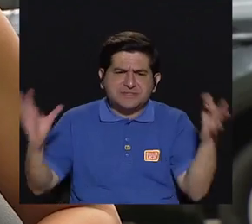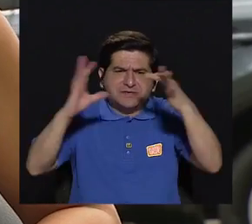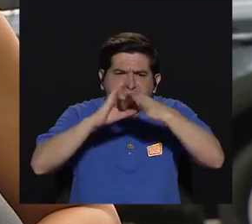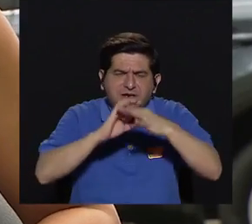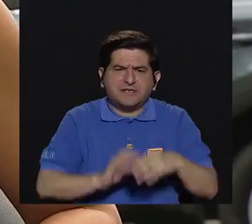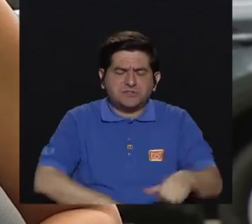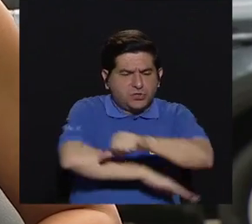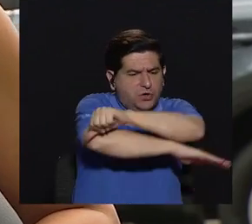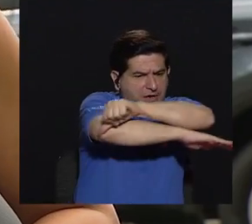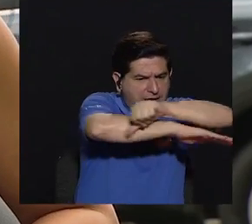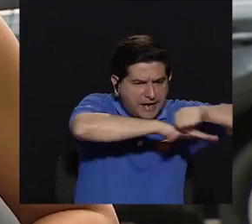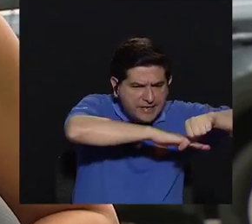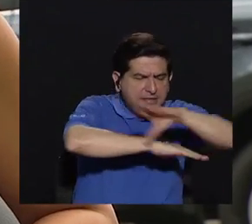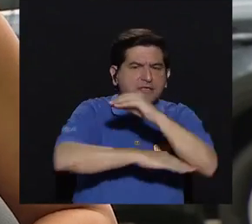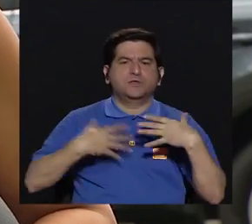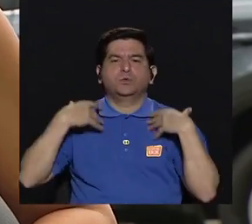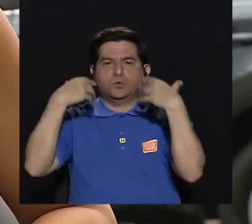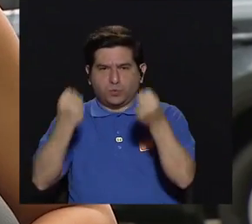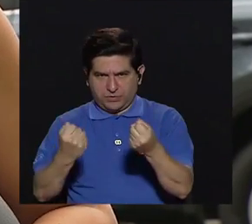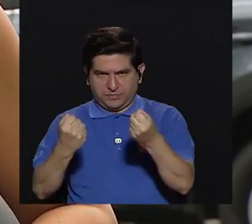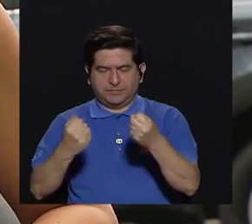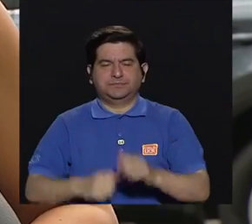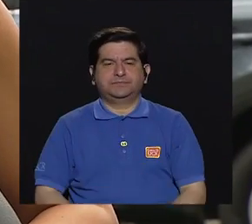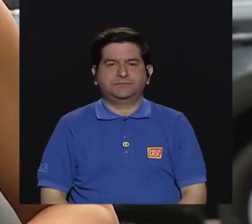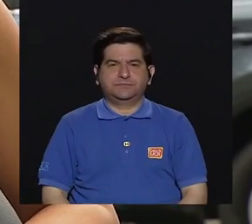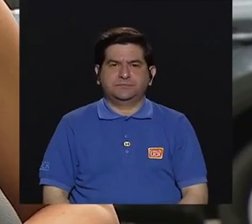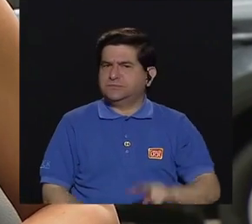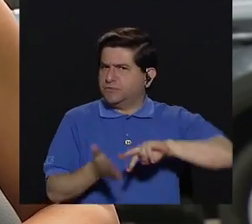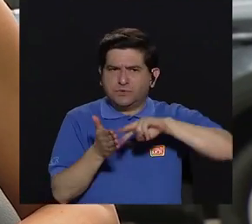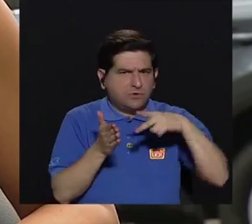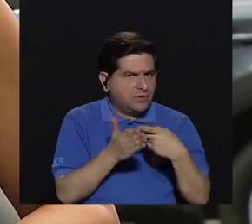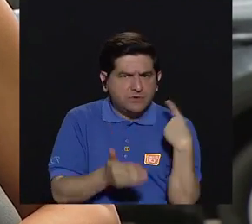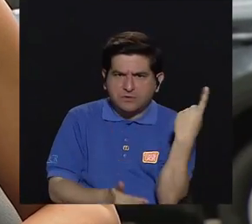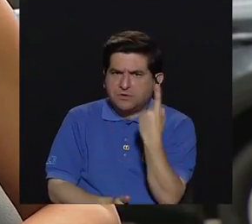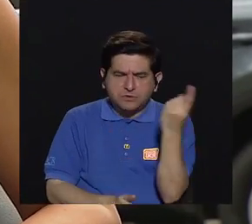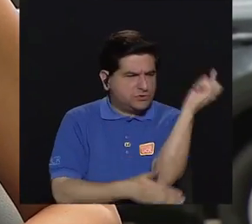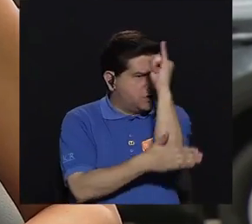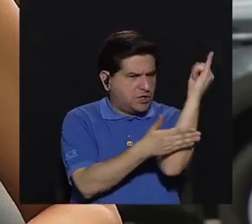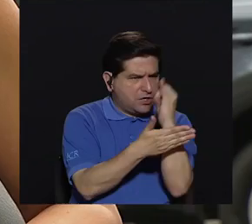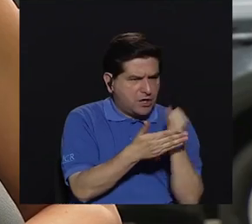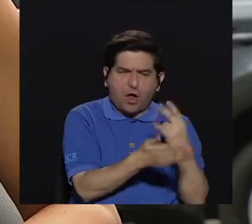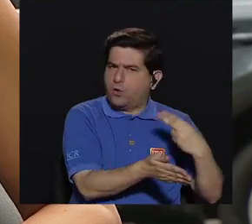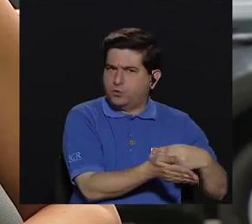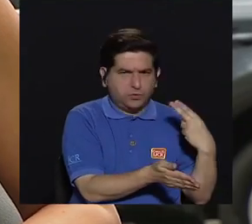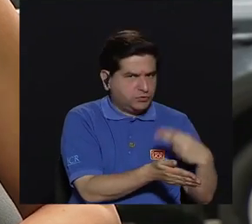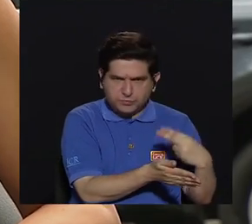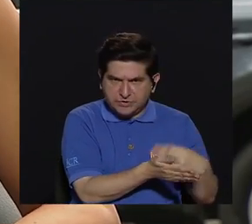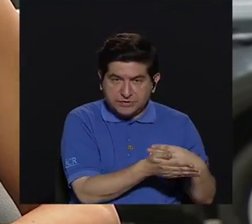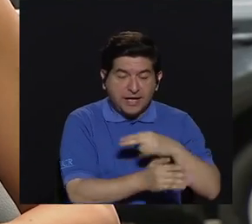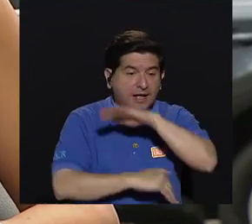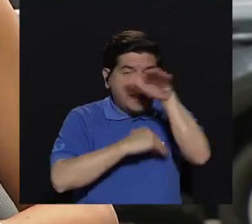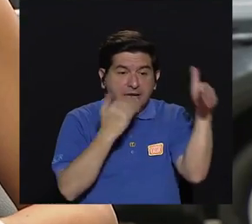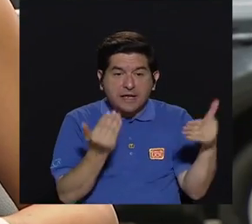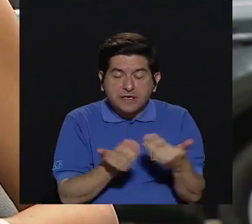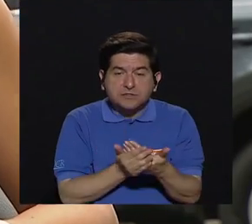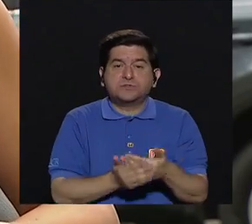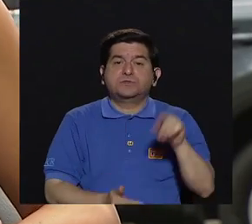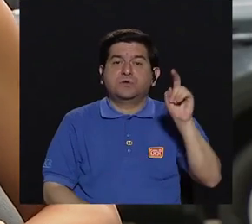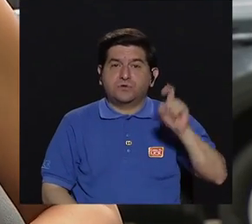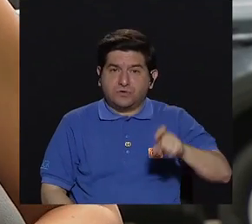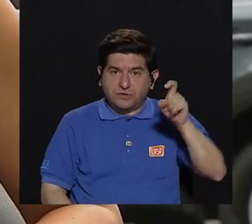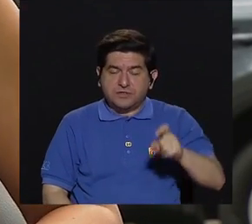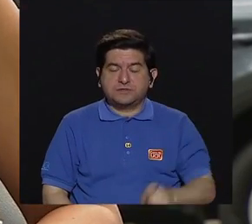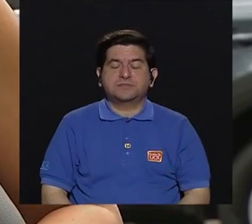relación entre la arquitectura y la salud. No se trata solamente de diseñar hospitales, sino de todo lo que